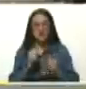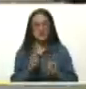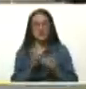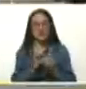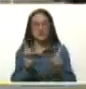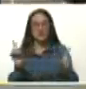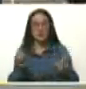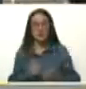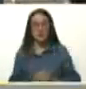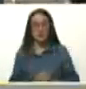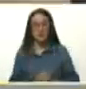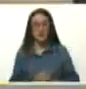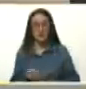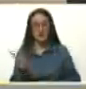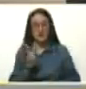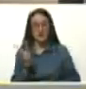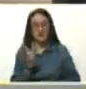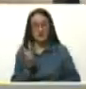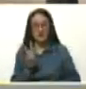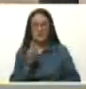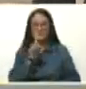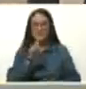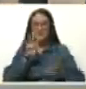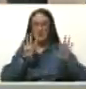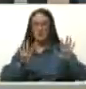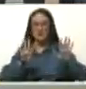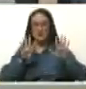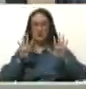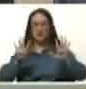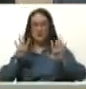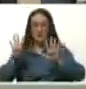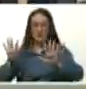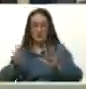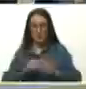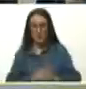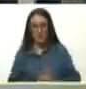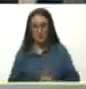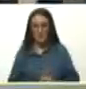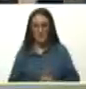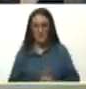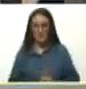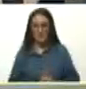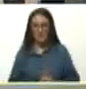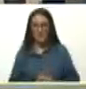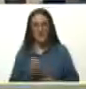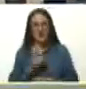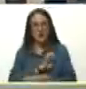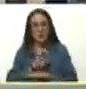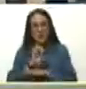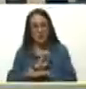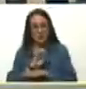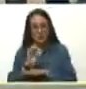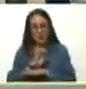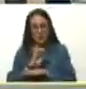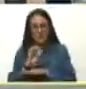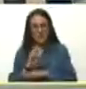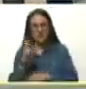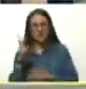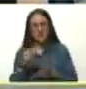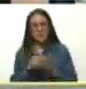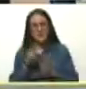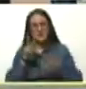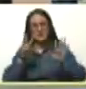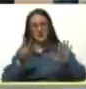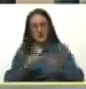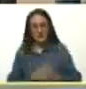democracia en Venezuela en 1999, en Ecuador en 2007